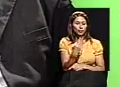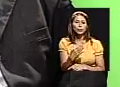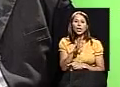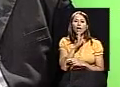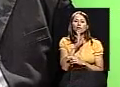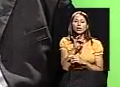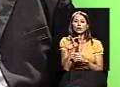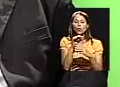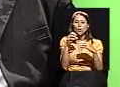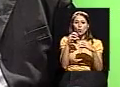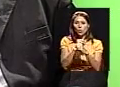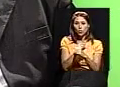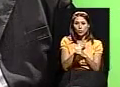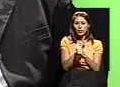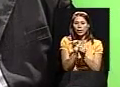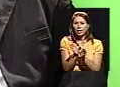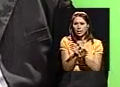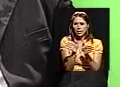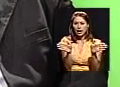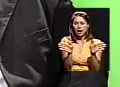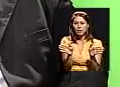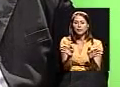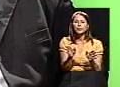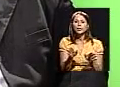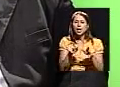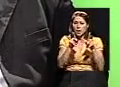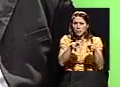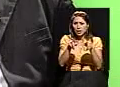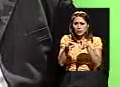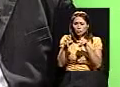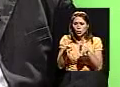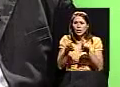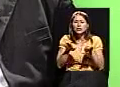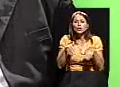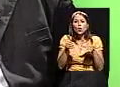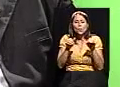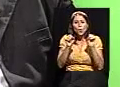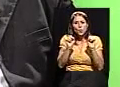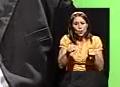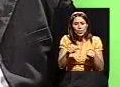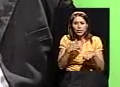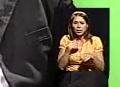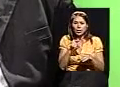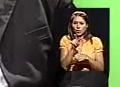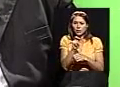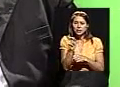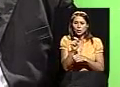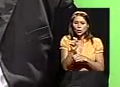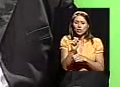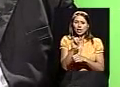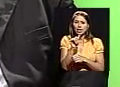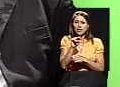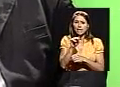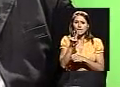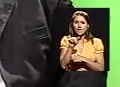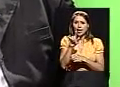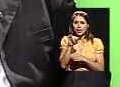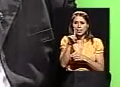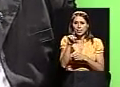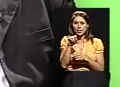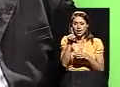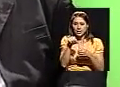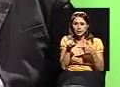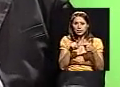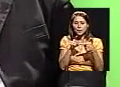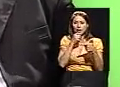síntesis, en general, ¿cómo pueden las personas calificar para una persona de IVM? El régimen de invalidez,